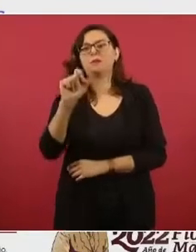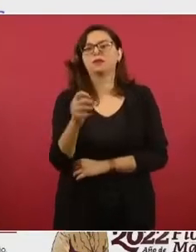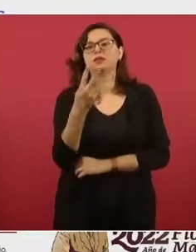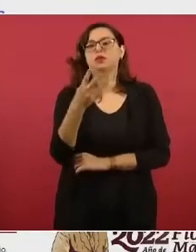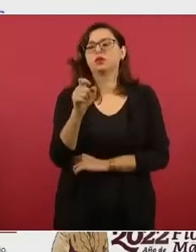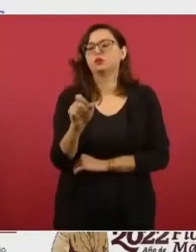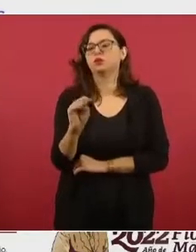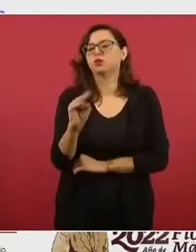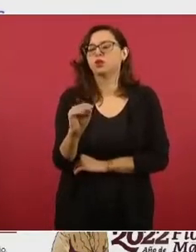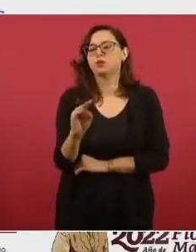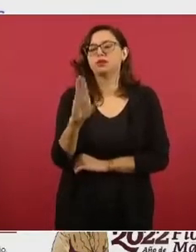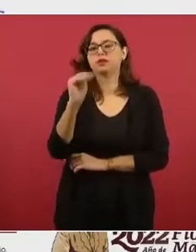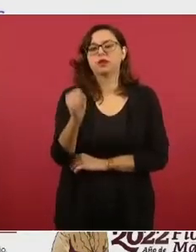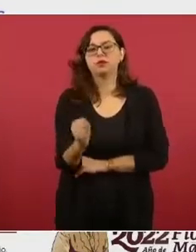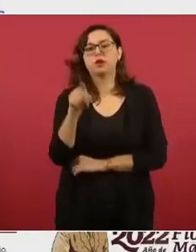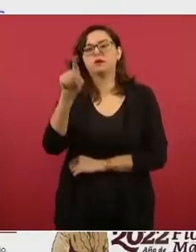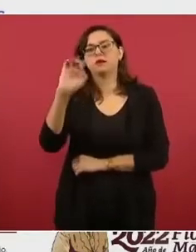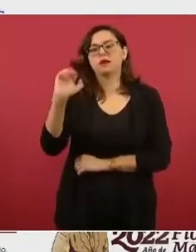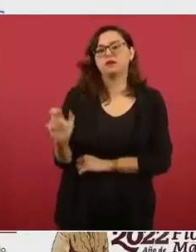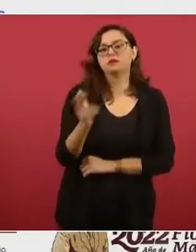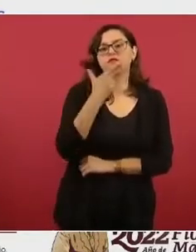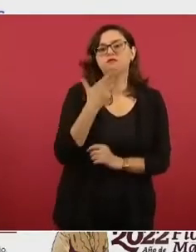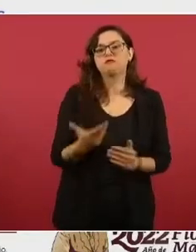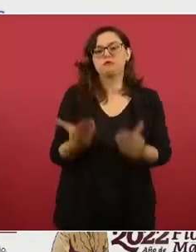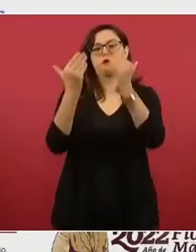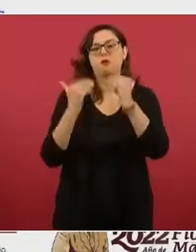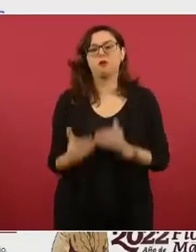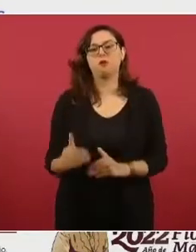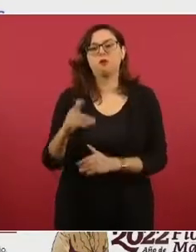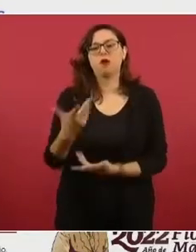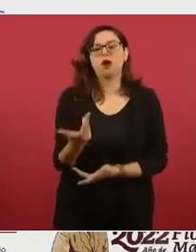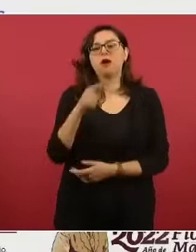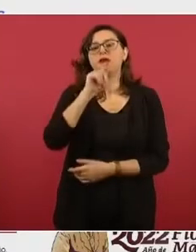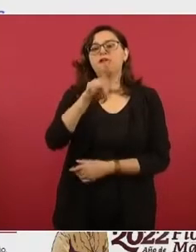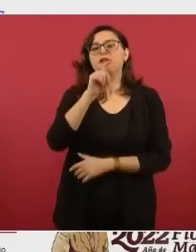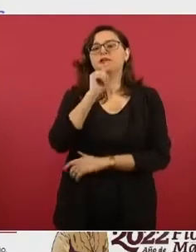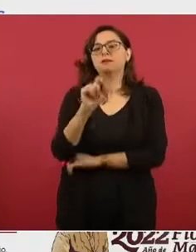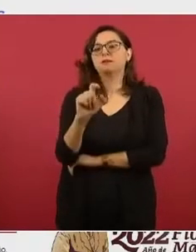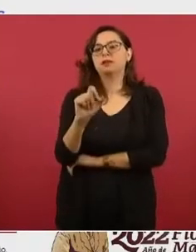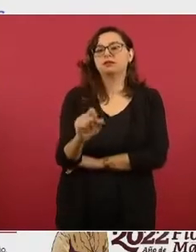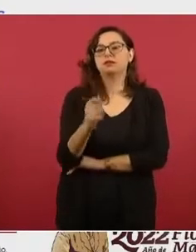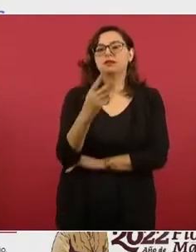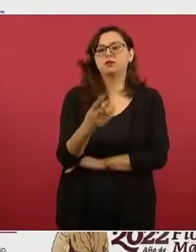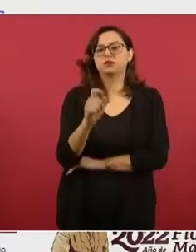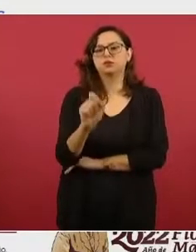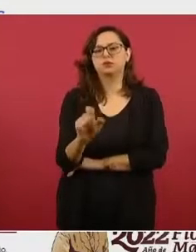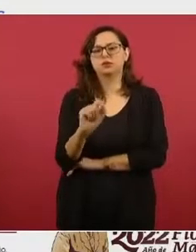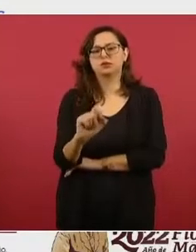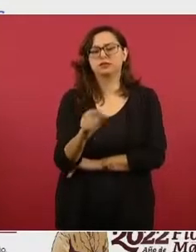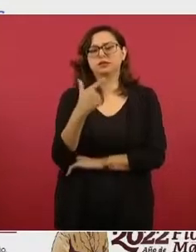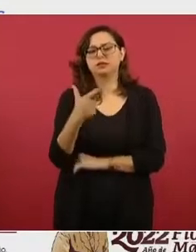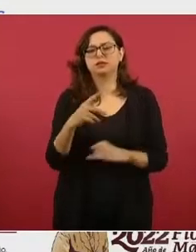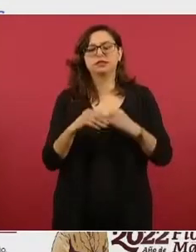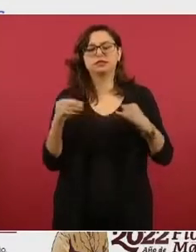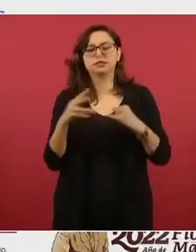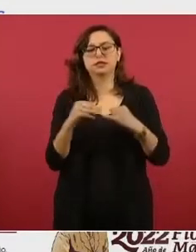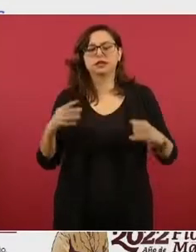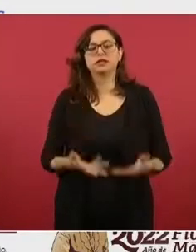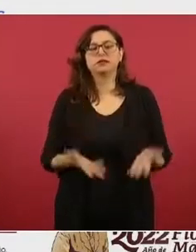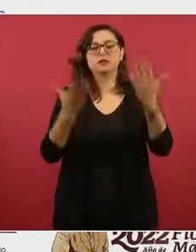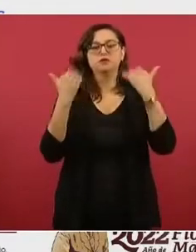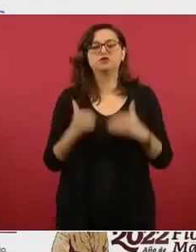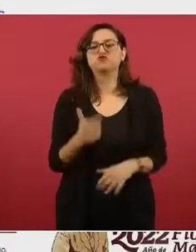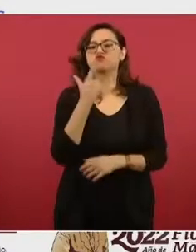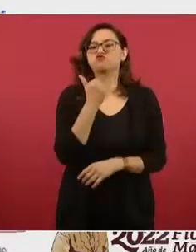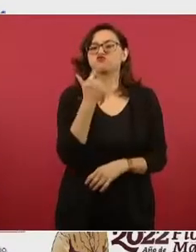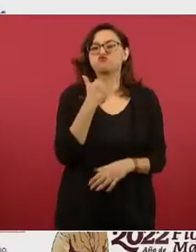centavos en Ahumada, Chihuahua y 24 pesos con 27 centavos de Valero en Tonalá, Jalisco. En la Premium,